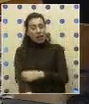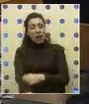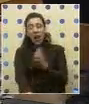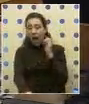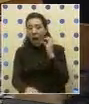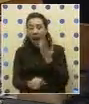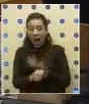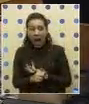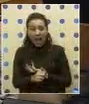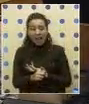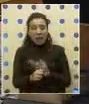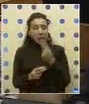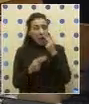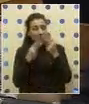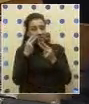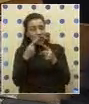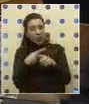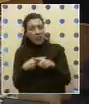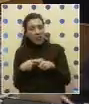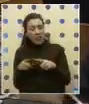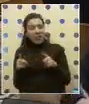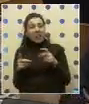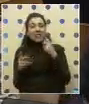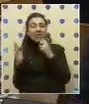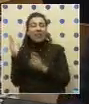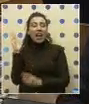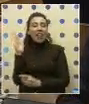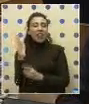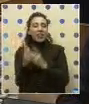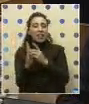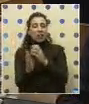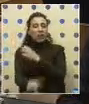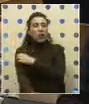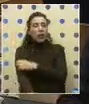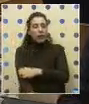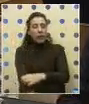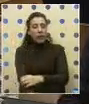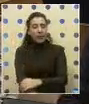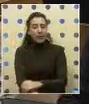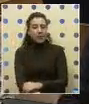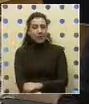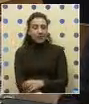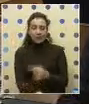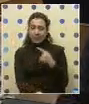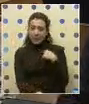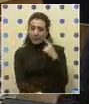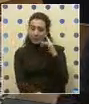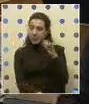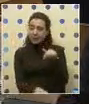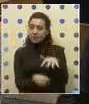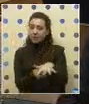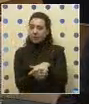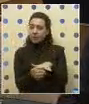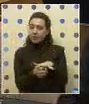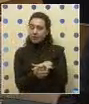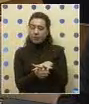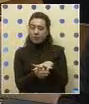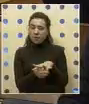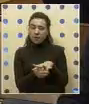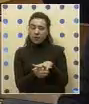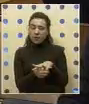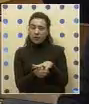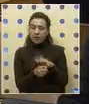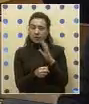una mirada distinta de lo que es el desarrollo de la región. Yo creo que esta situación en que nos